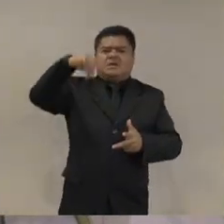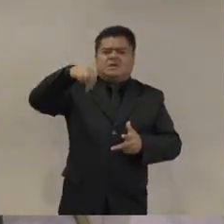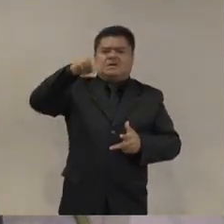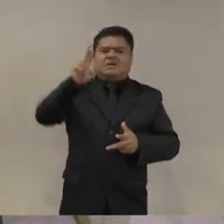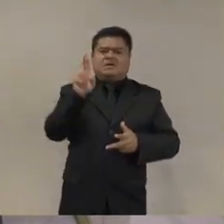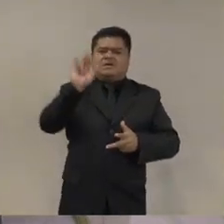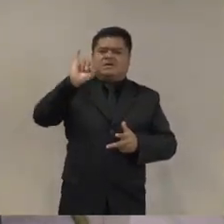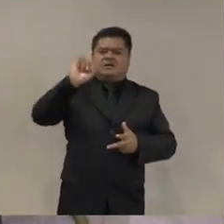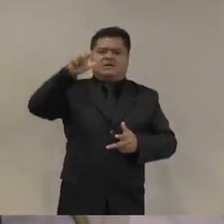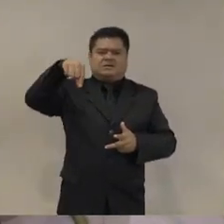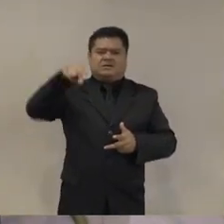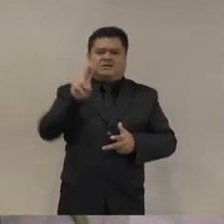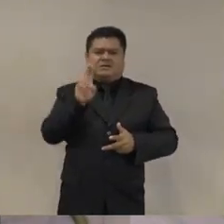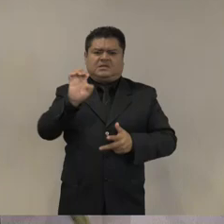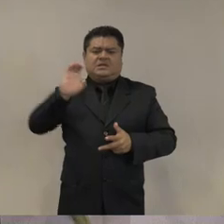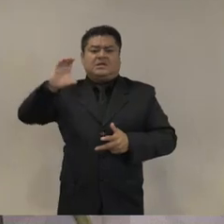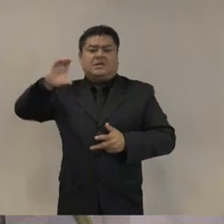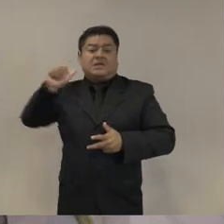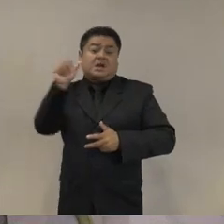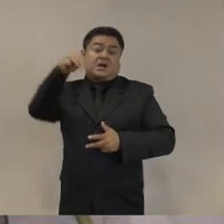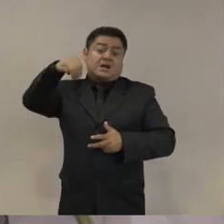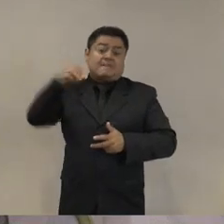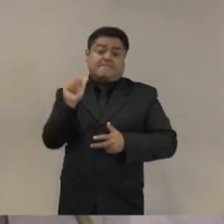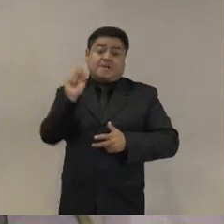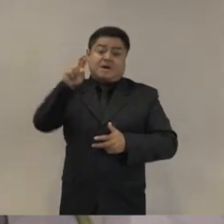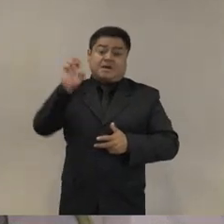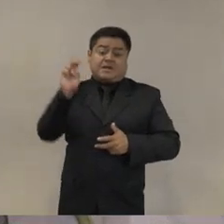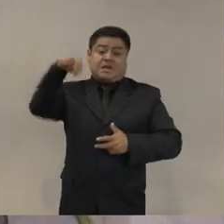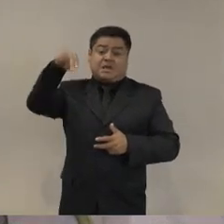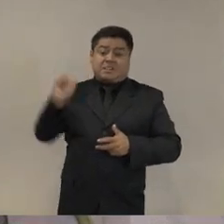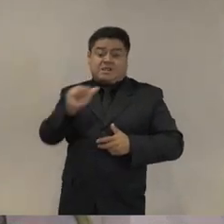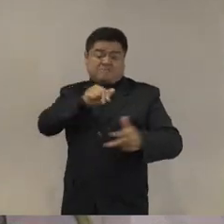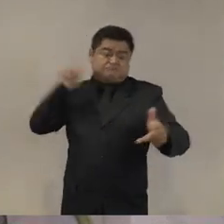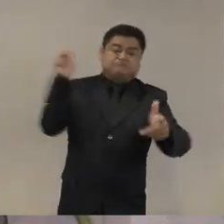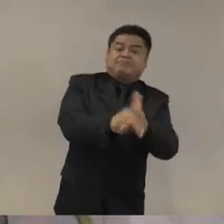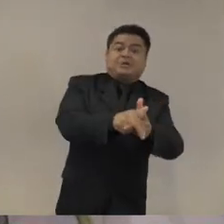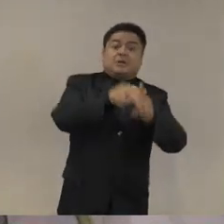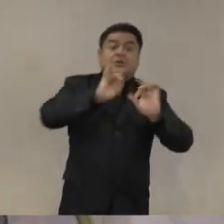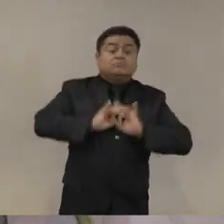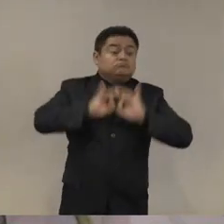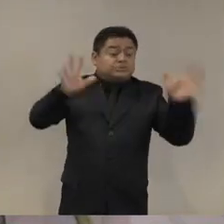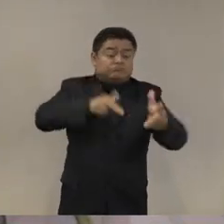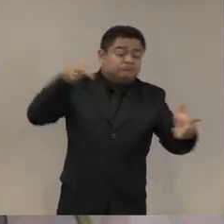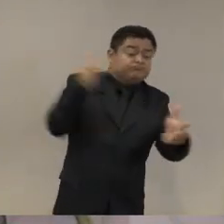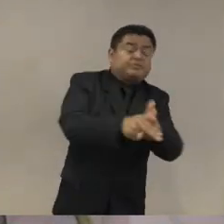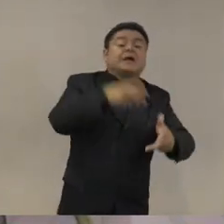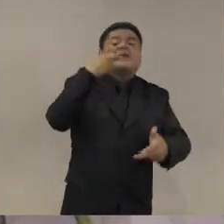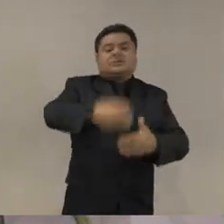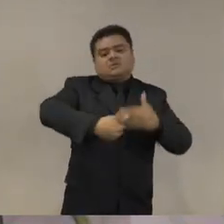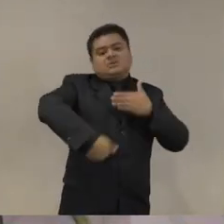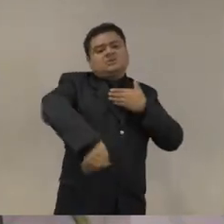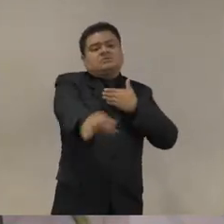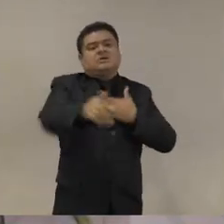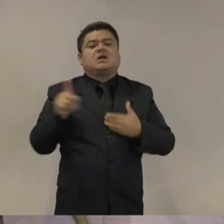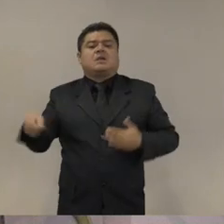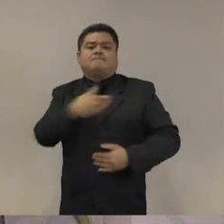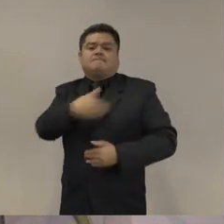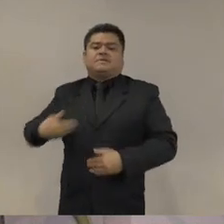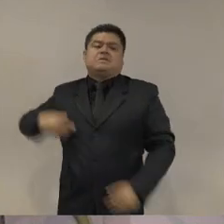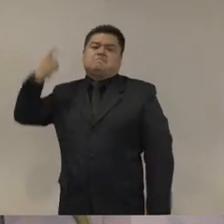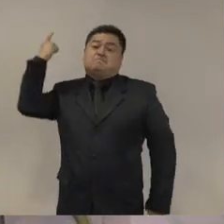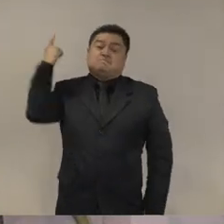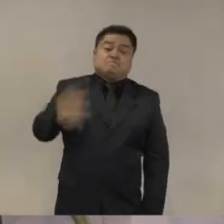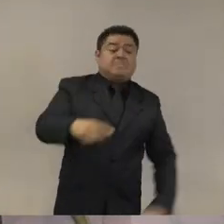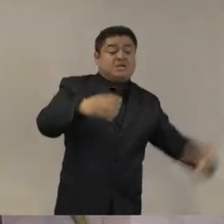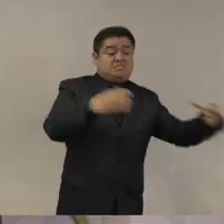gobierno mexicano frente al gobierno estadounidense y obliga a un gobierno que no creía